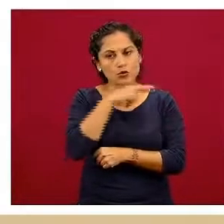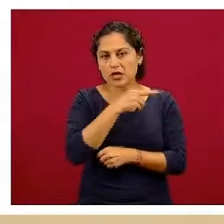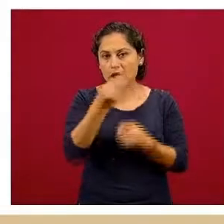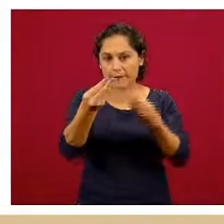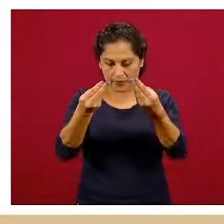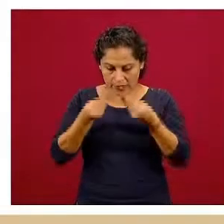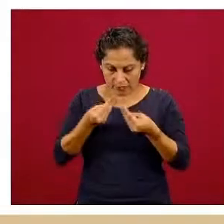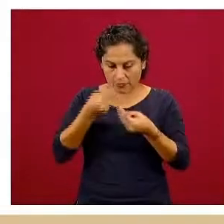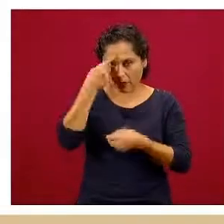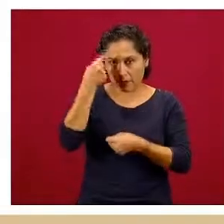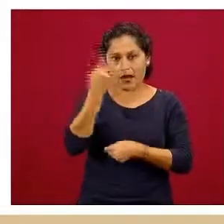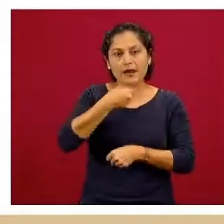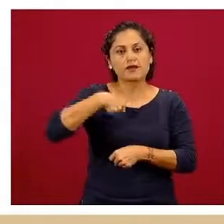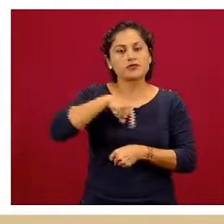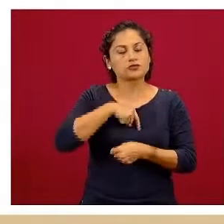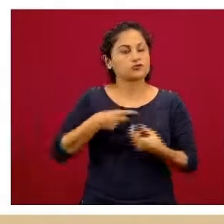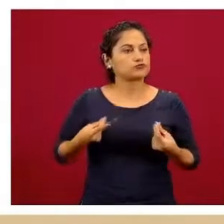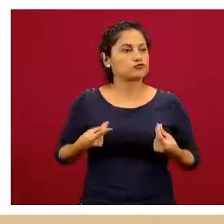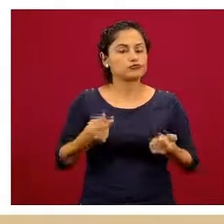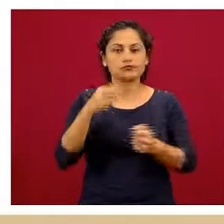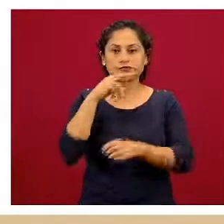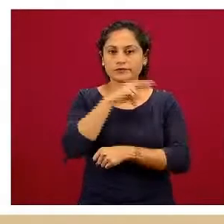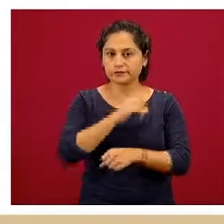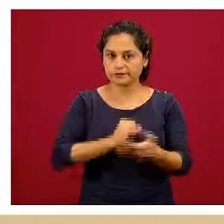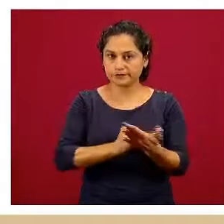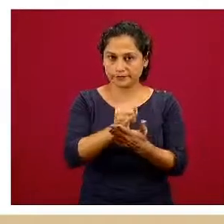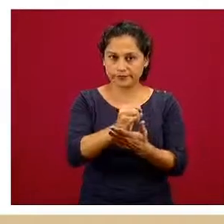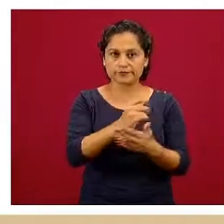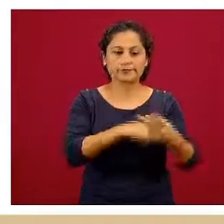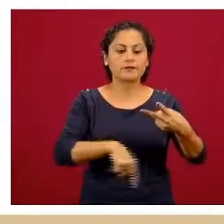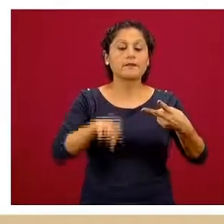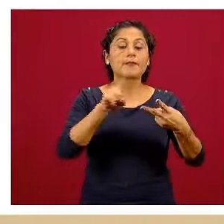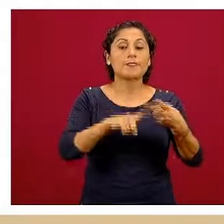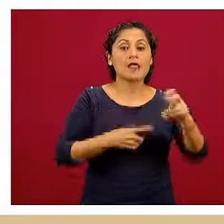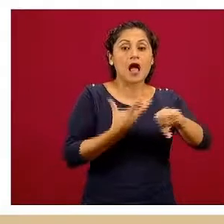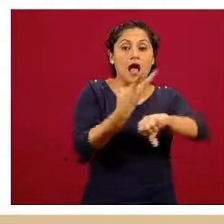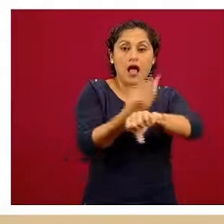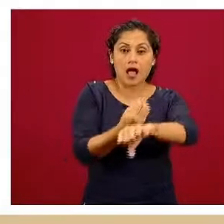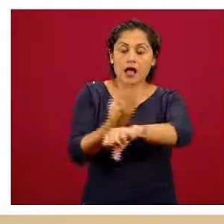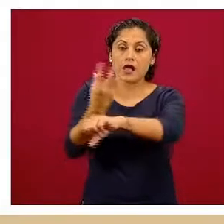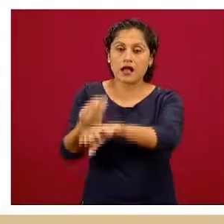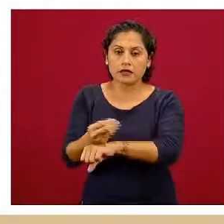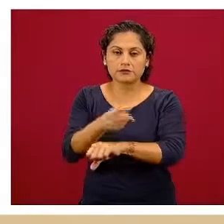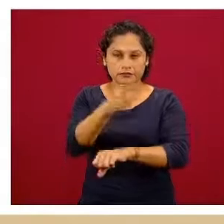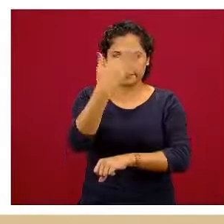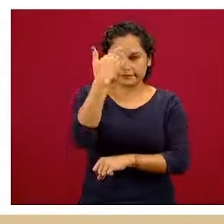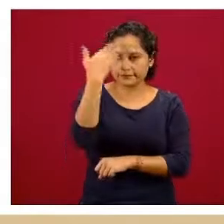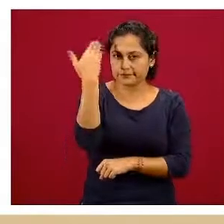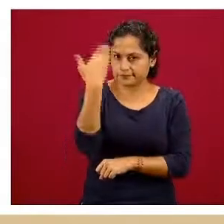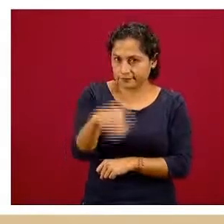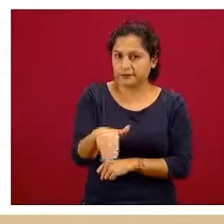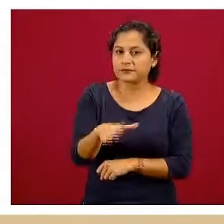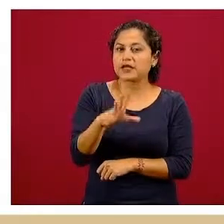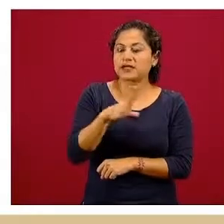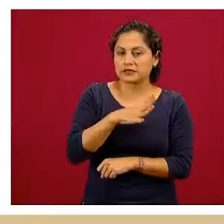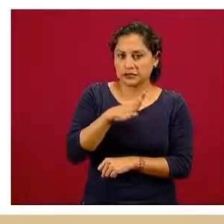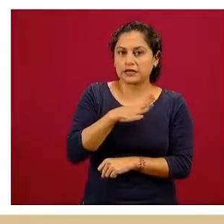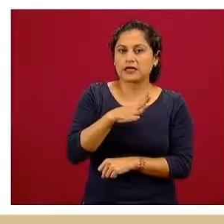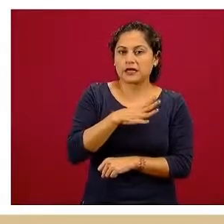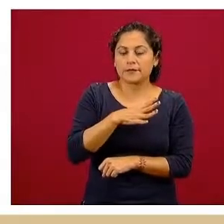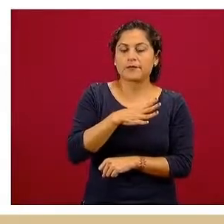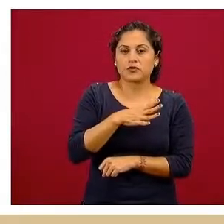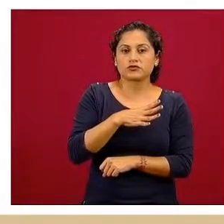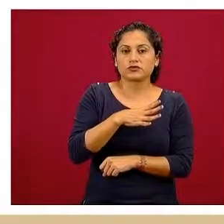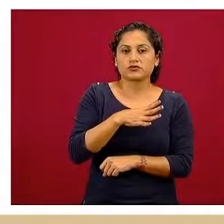las decisiones más prontamente. En cuanto a las intervenciones, tenemos, como ustedes ya conocen, paralelamente